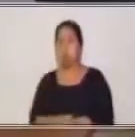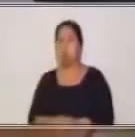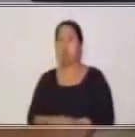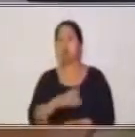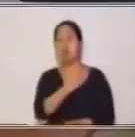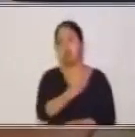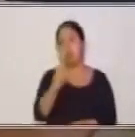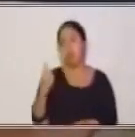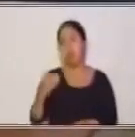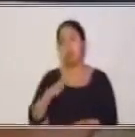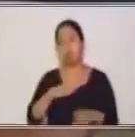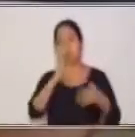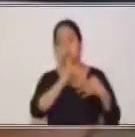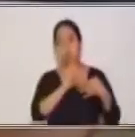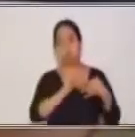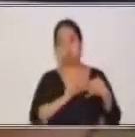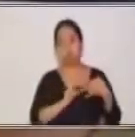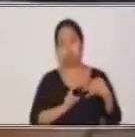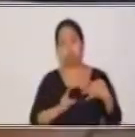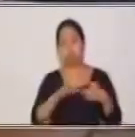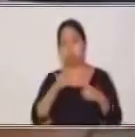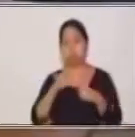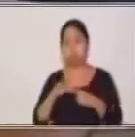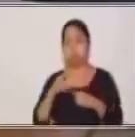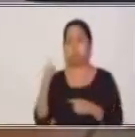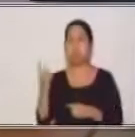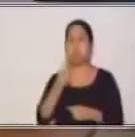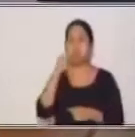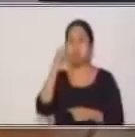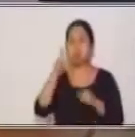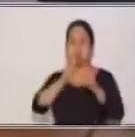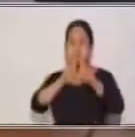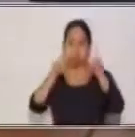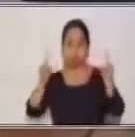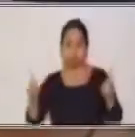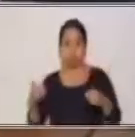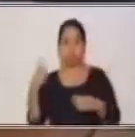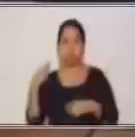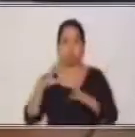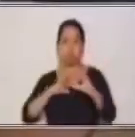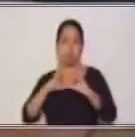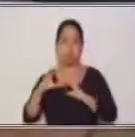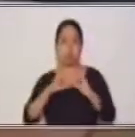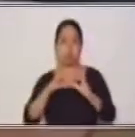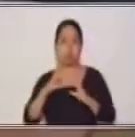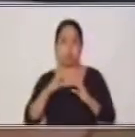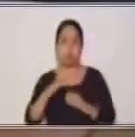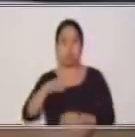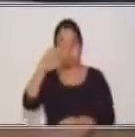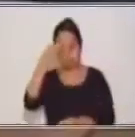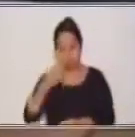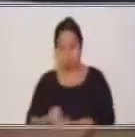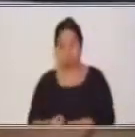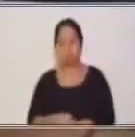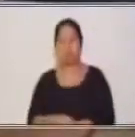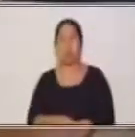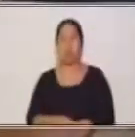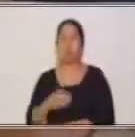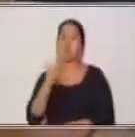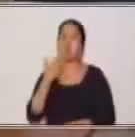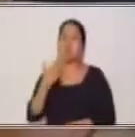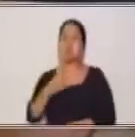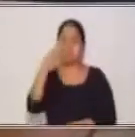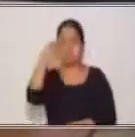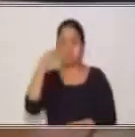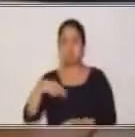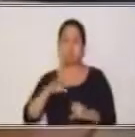características específicas y es importante que tú las distingas para comunicarte de mejor manera. Agradecemos a Nancy